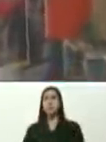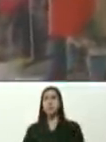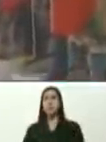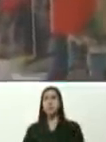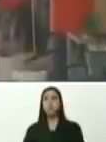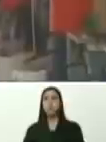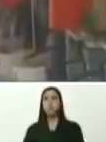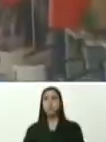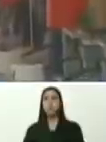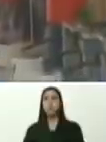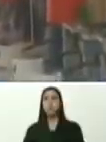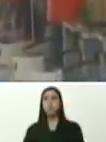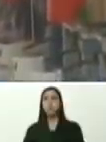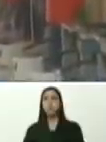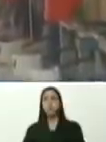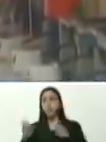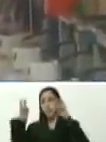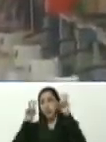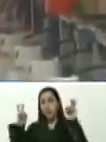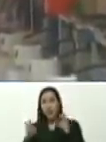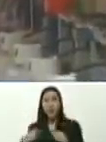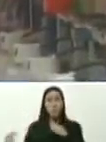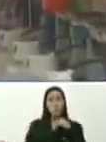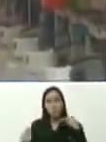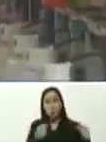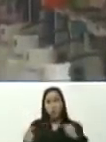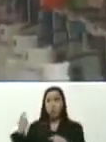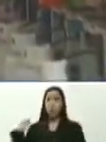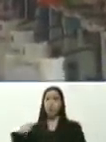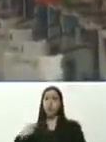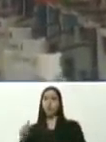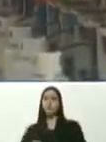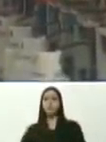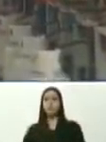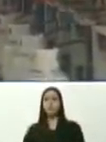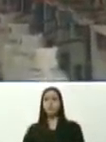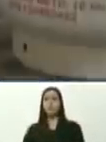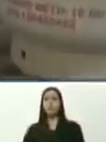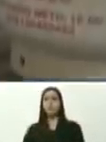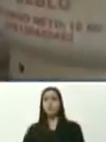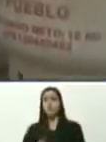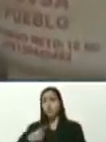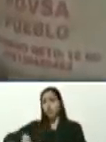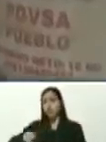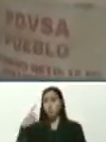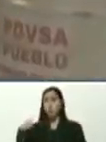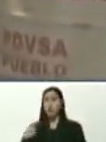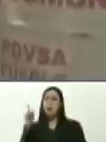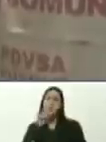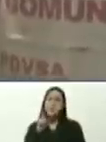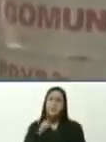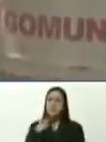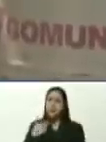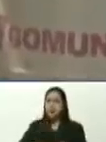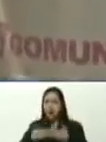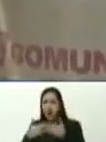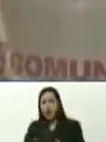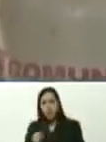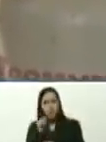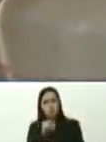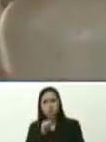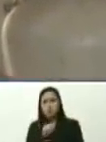ellos tener temas, de conversación, para ellos tener temas, para mentir, y hacer demagogia,